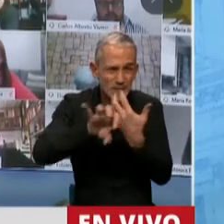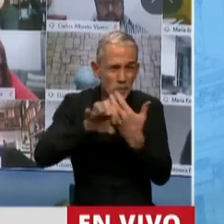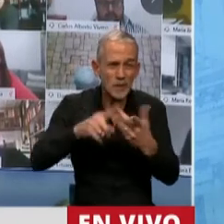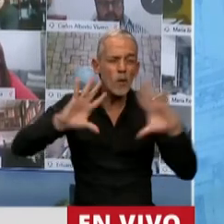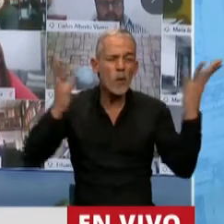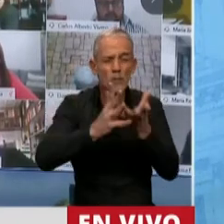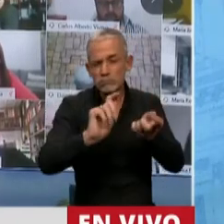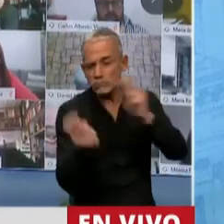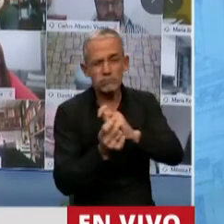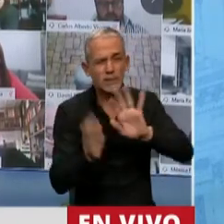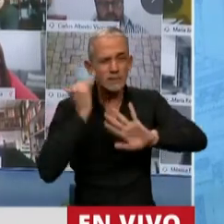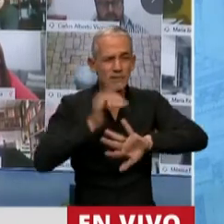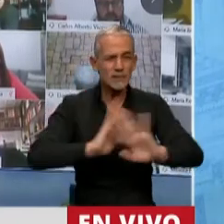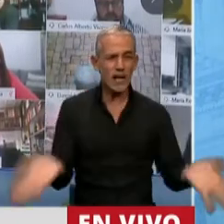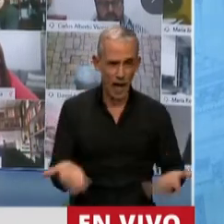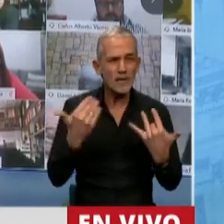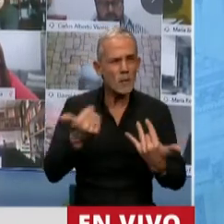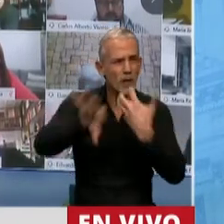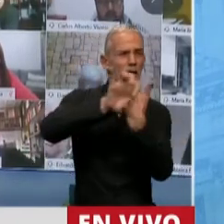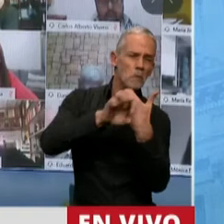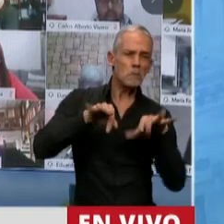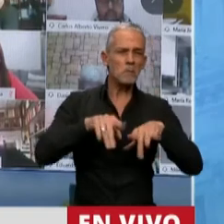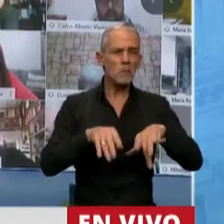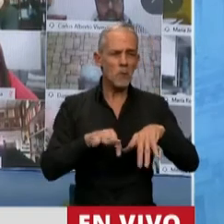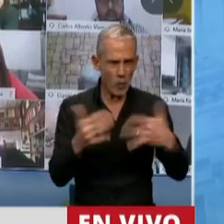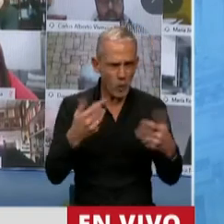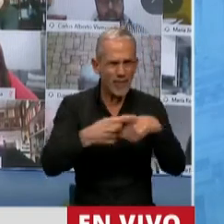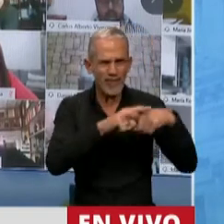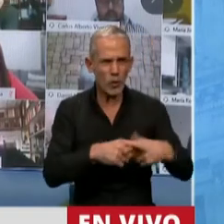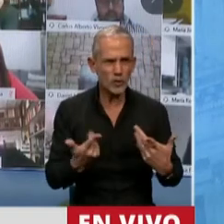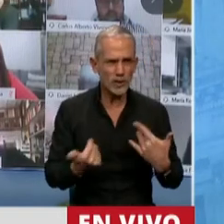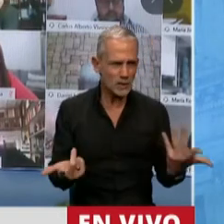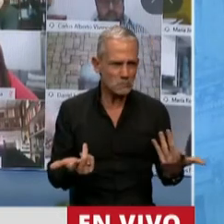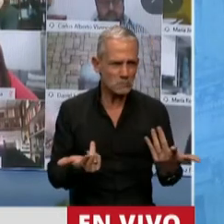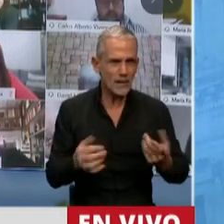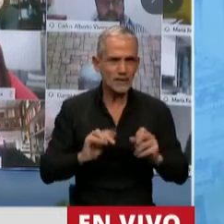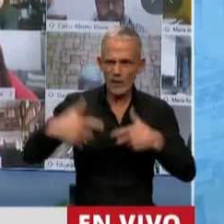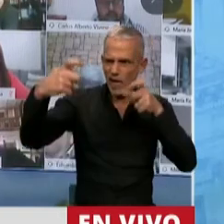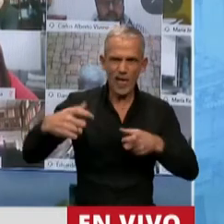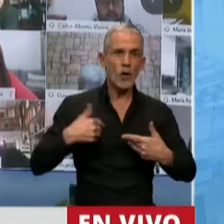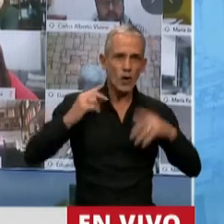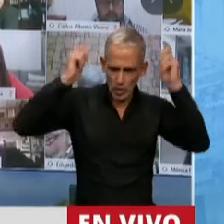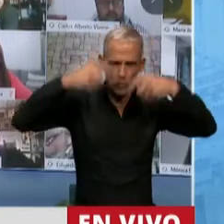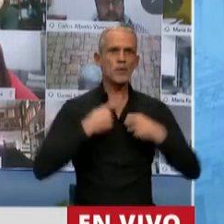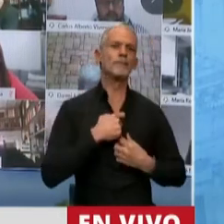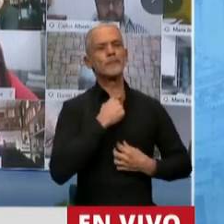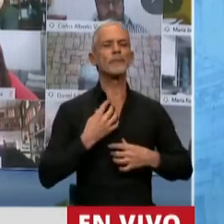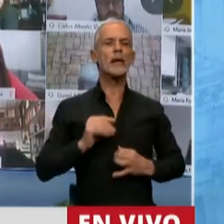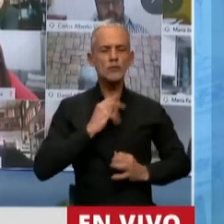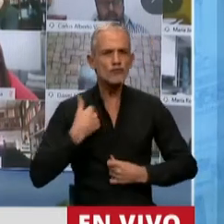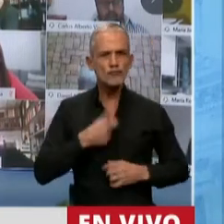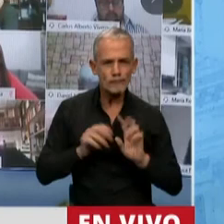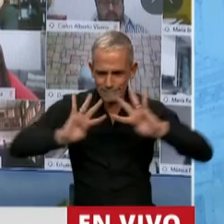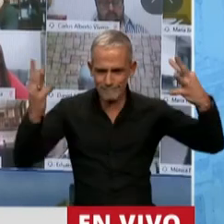mundo cambió. Y porque podemos hacerlo. Y porque no nos vamos a negar a eso. Miren, yo no creo que hay que ponerse un traje, una corbata, y